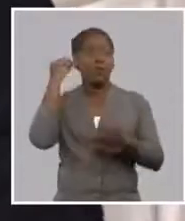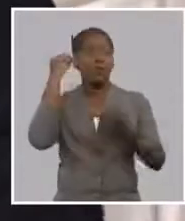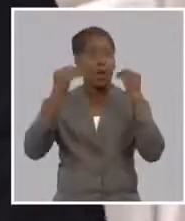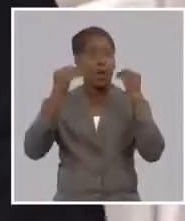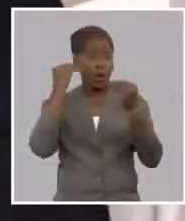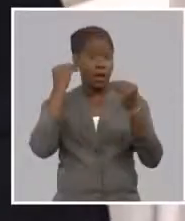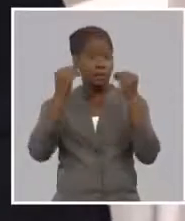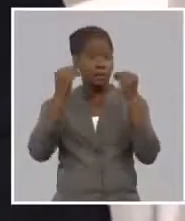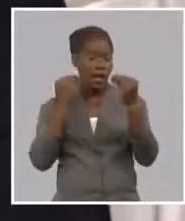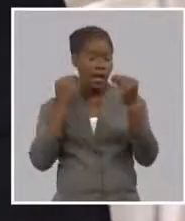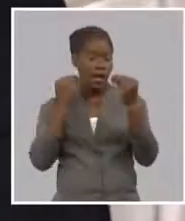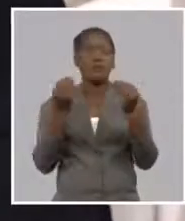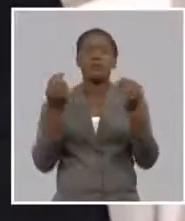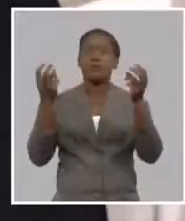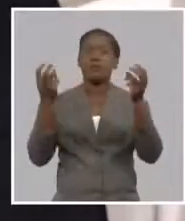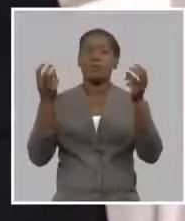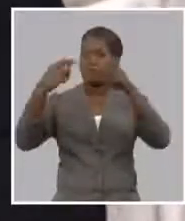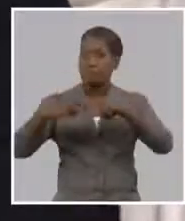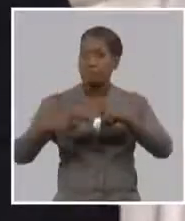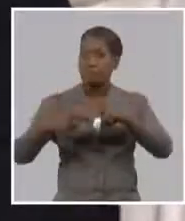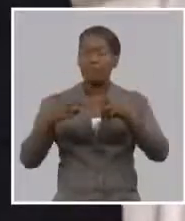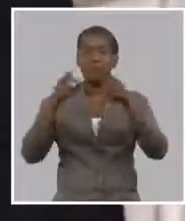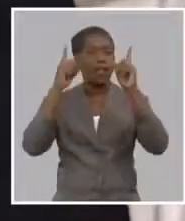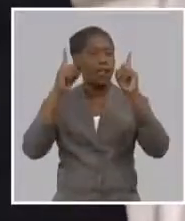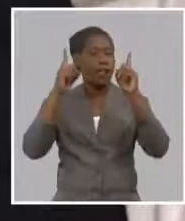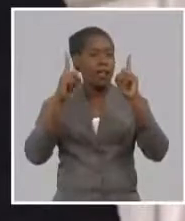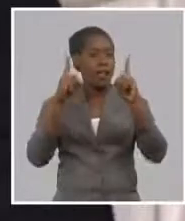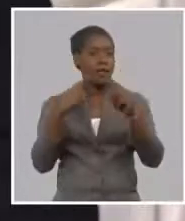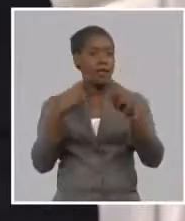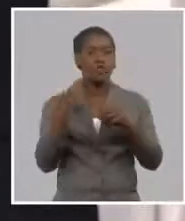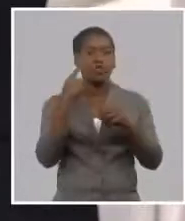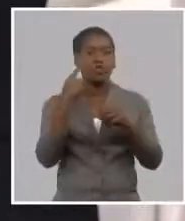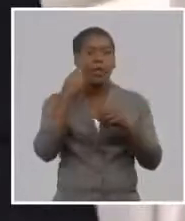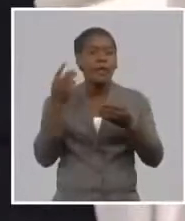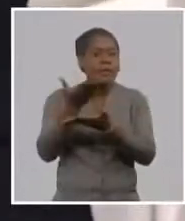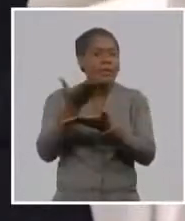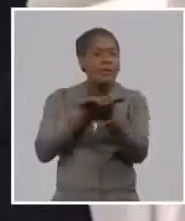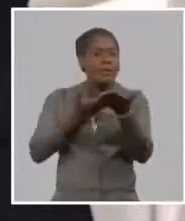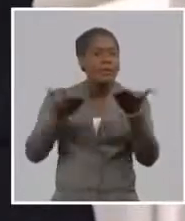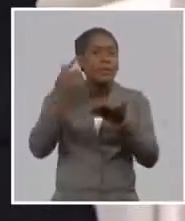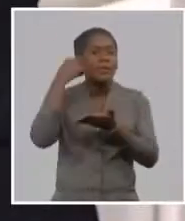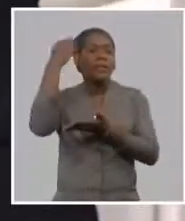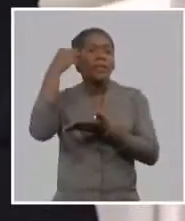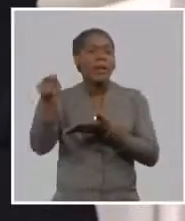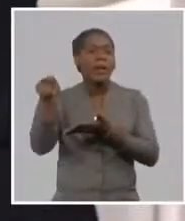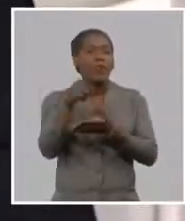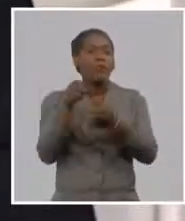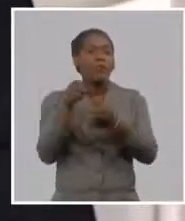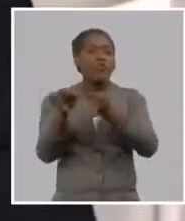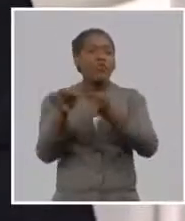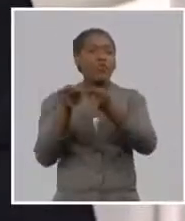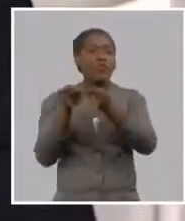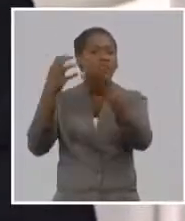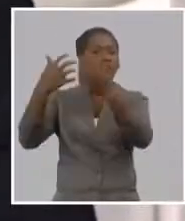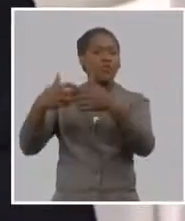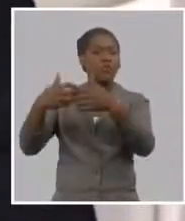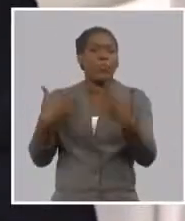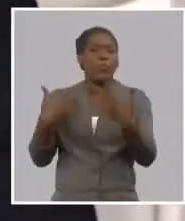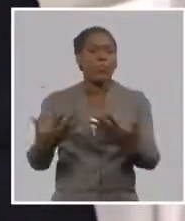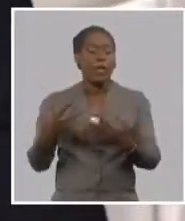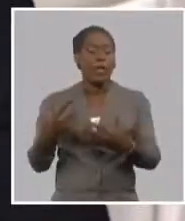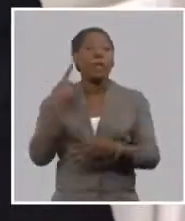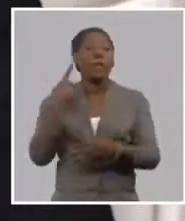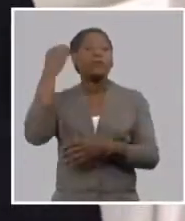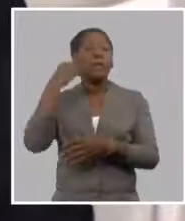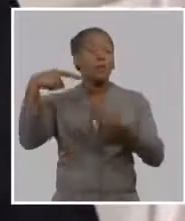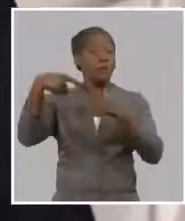que reunirnos más hacer más comités de crédito y dar una respuesta oportuna que el contrato de crédito tenemos que verlo